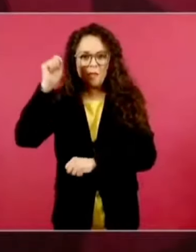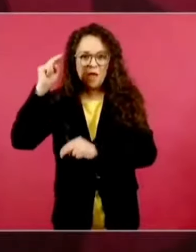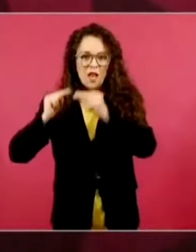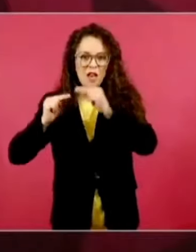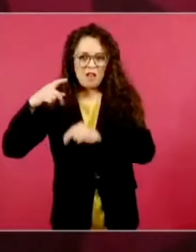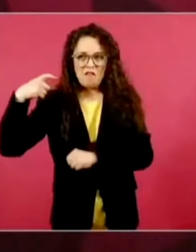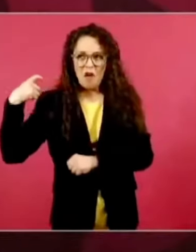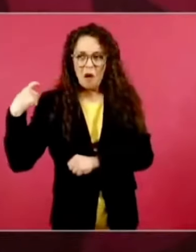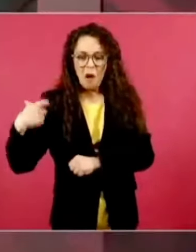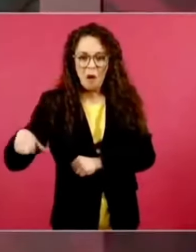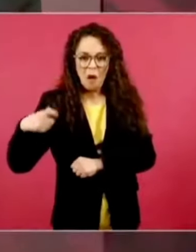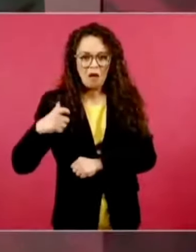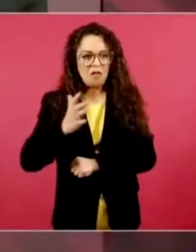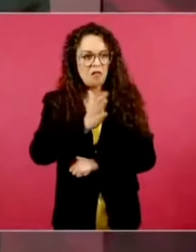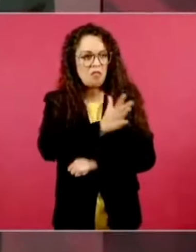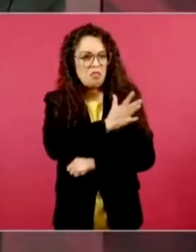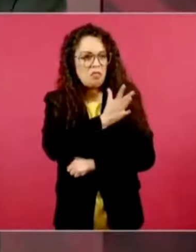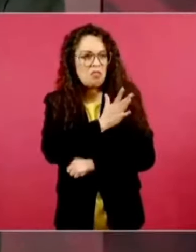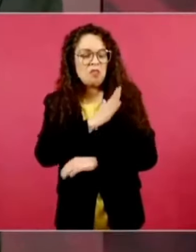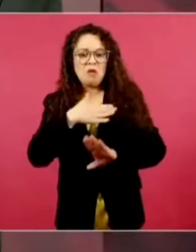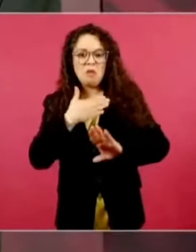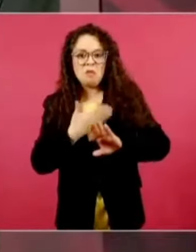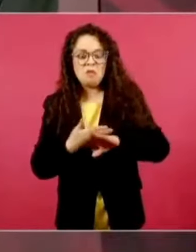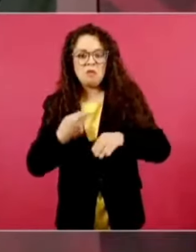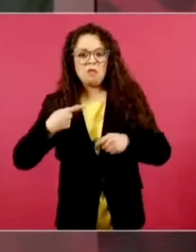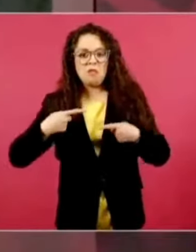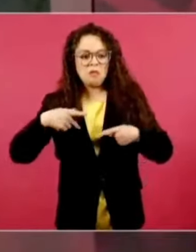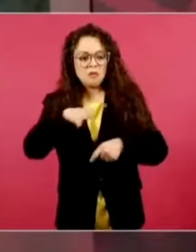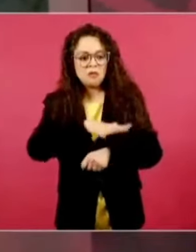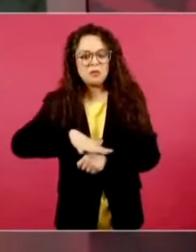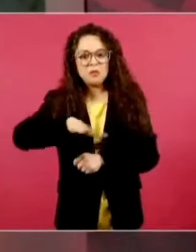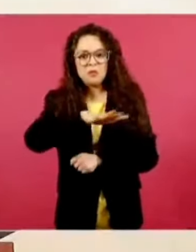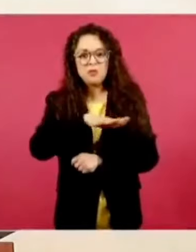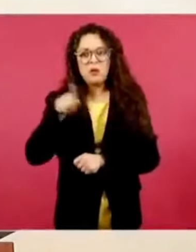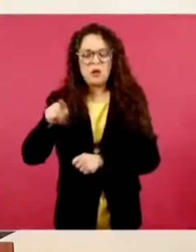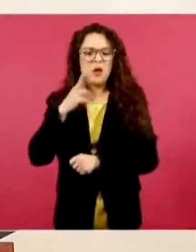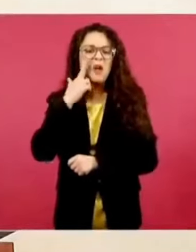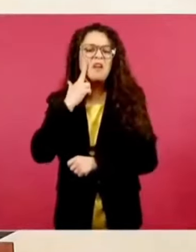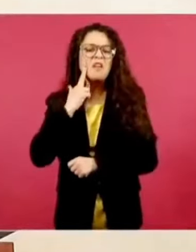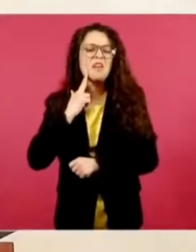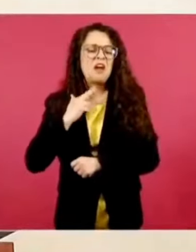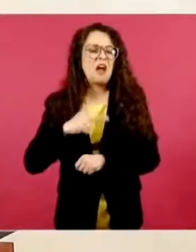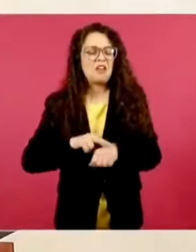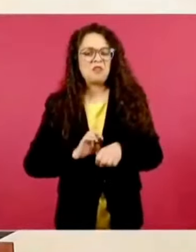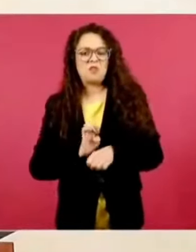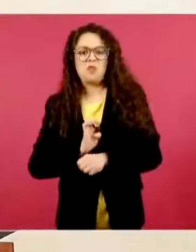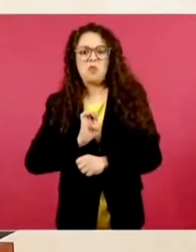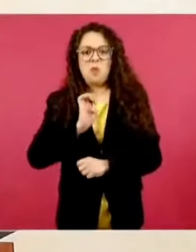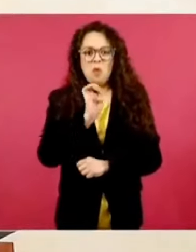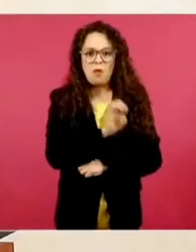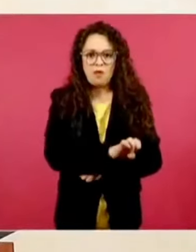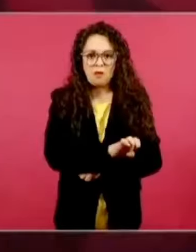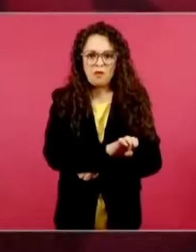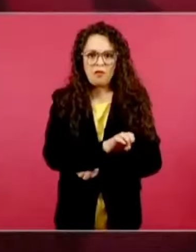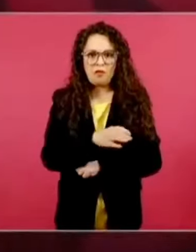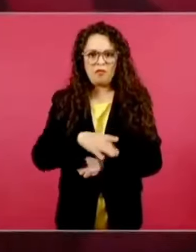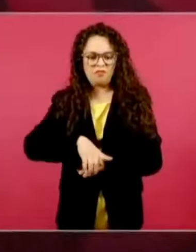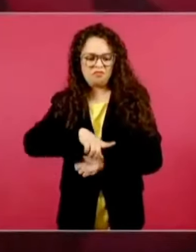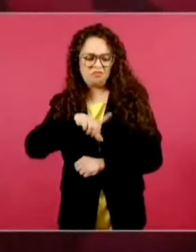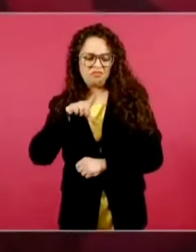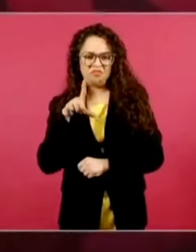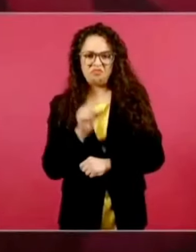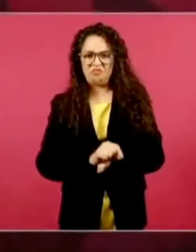que no le tienen ningún aprecio al pueblo, que al contrario desprecian al pueblo, ningunían al pueblo,